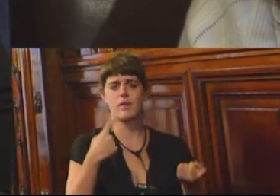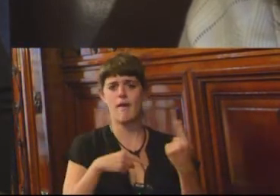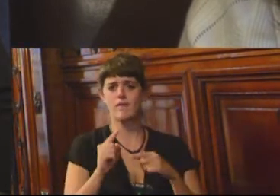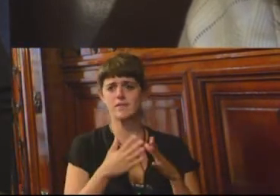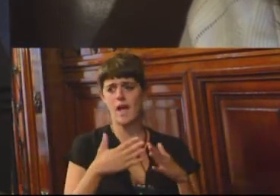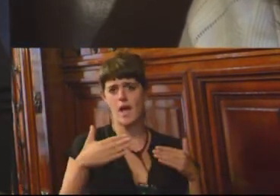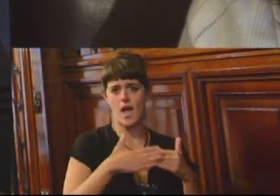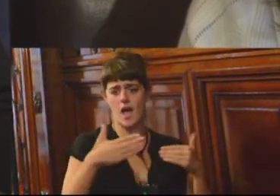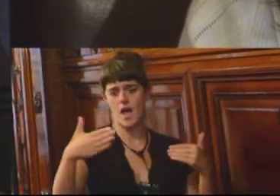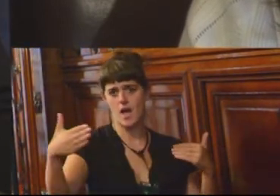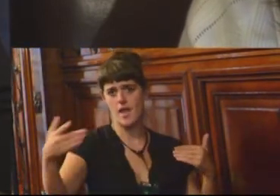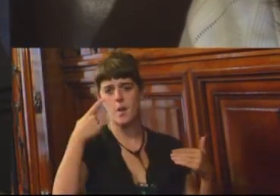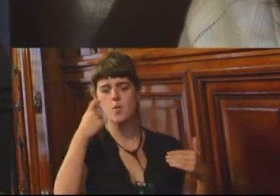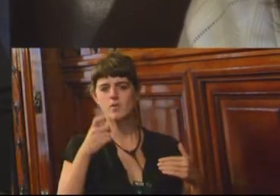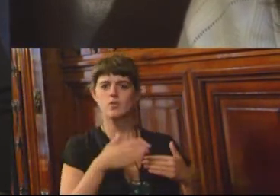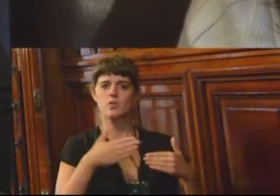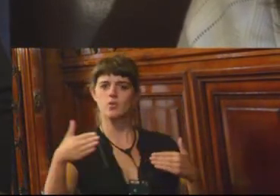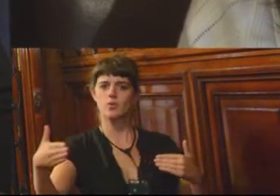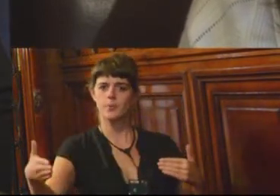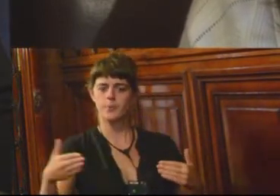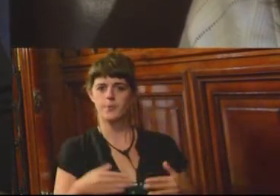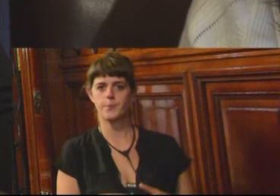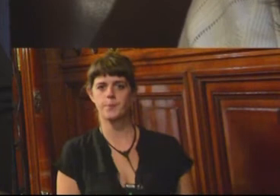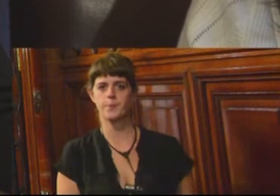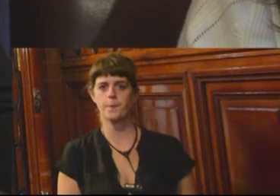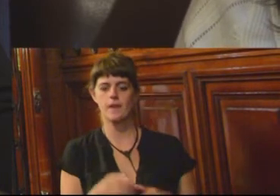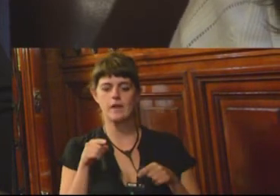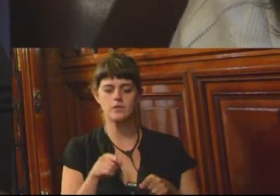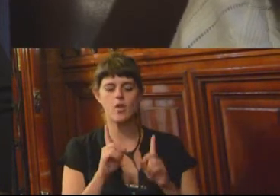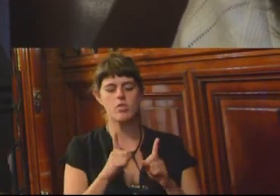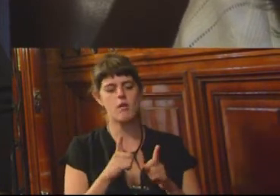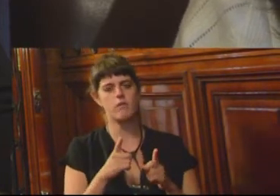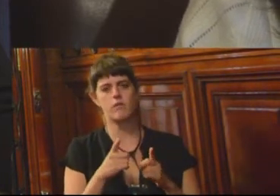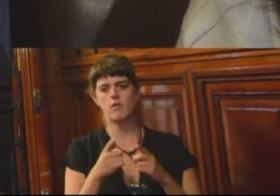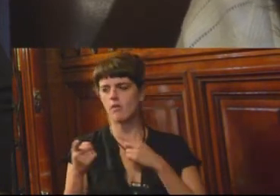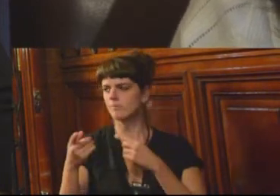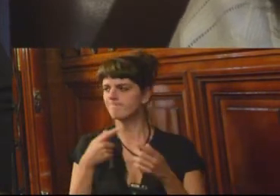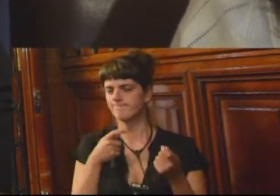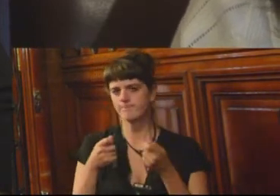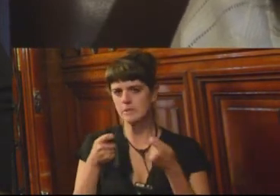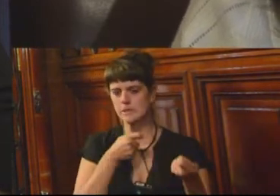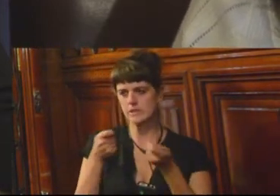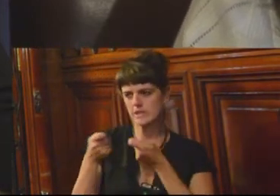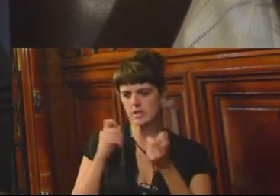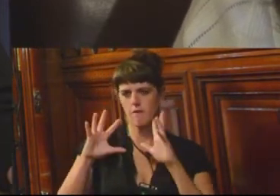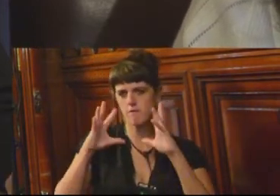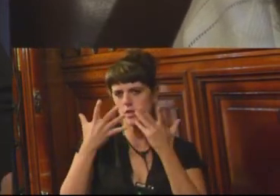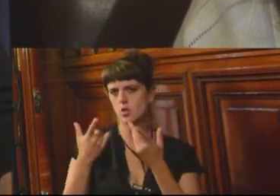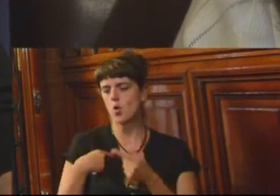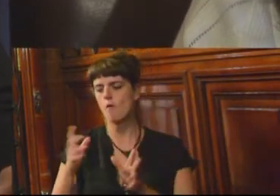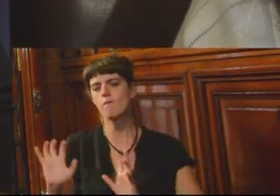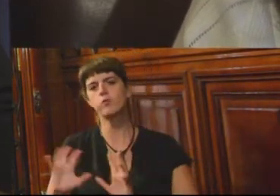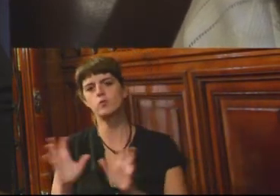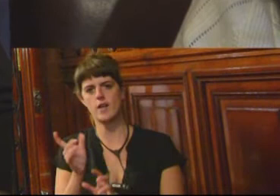provisorio en una unidad de tránsito, debiendo lidiar violentamente con tanto el personal penitenciario y otros alojados y alojadas